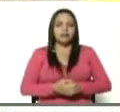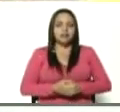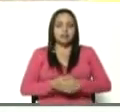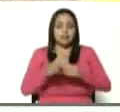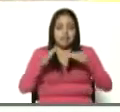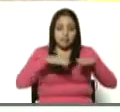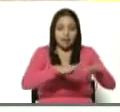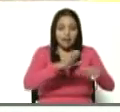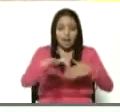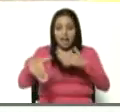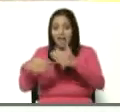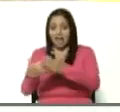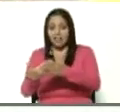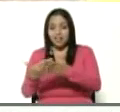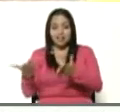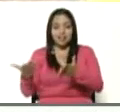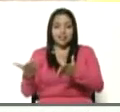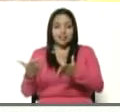Adelante.